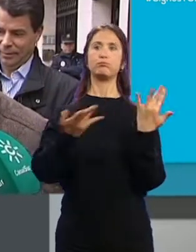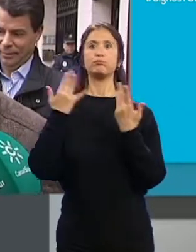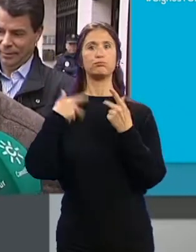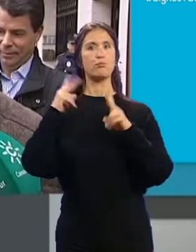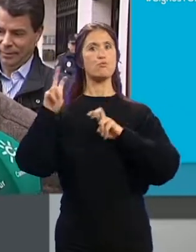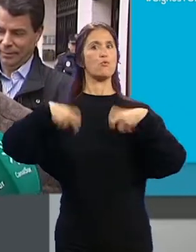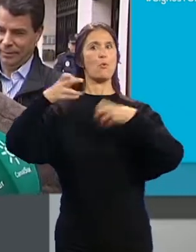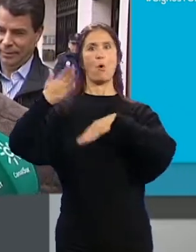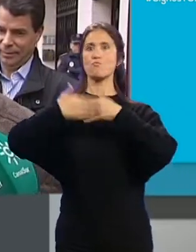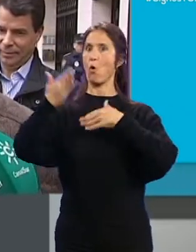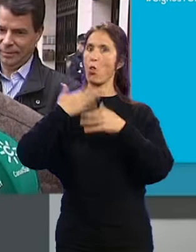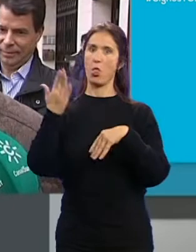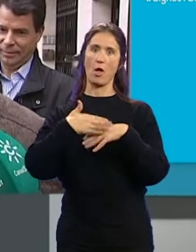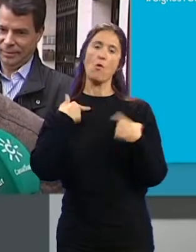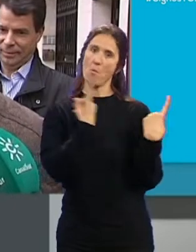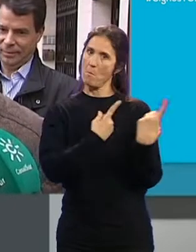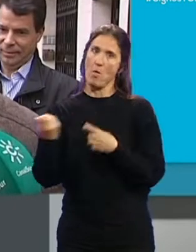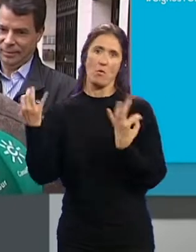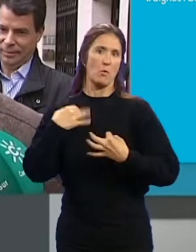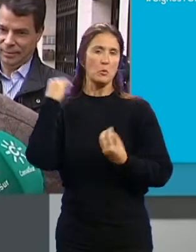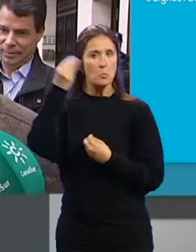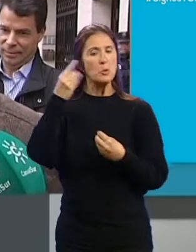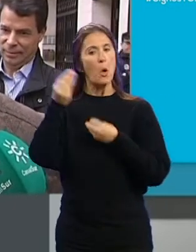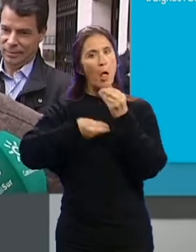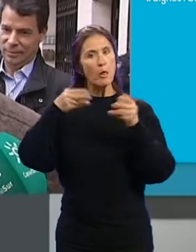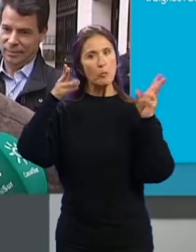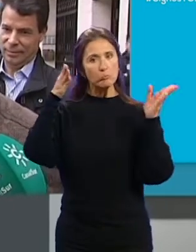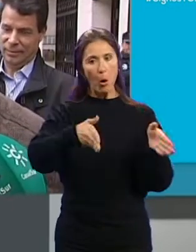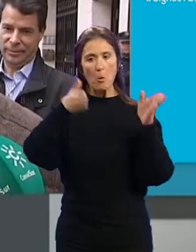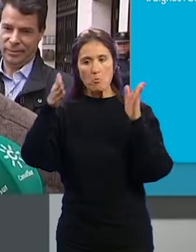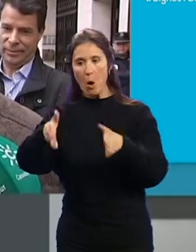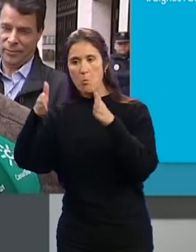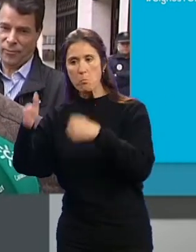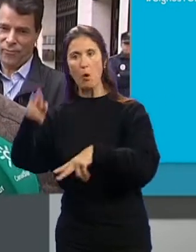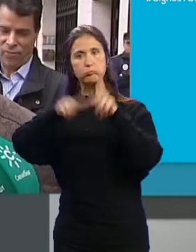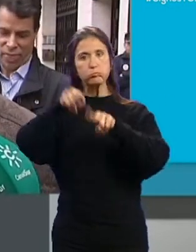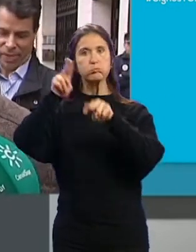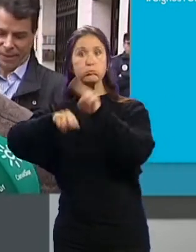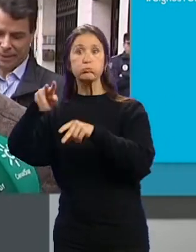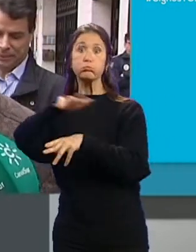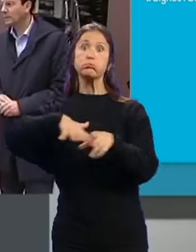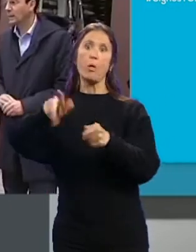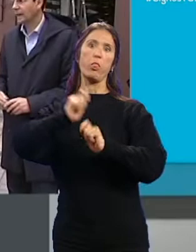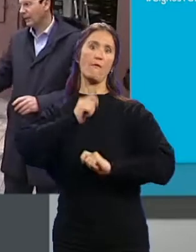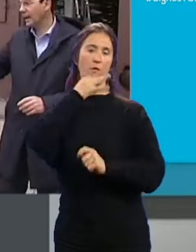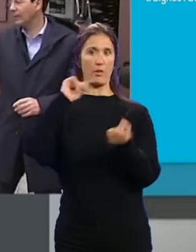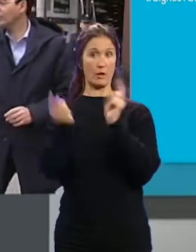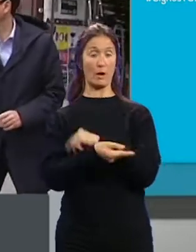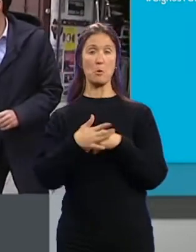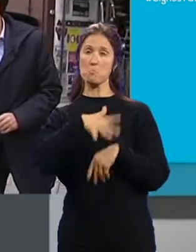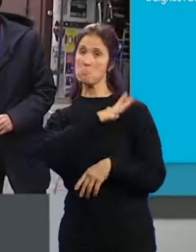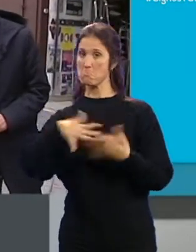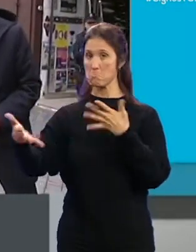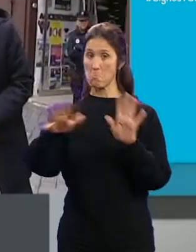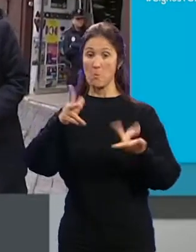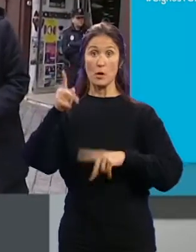barrio y que nos hacía mucha falta... ...y creemos que se están haciendo intervenciones en distintas zonas de nuestro barrio... ...que puede transformar nuestro barrio. Está previsto que las